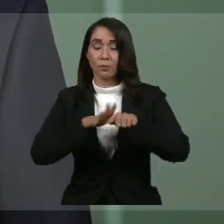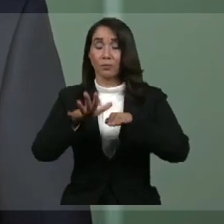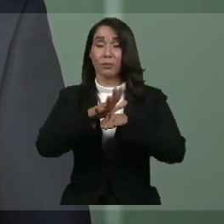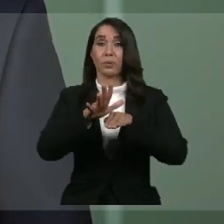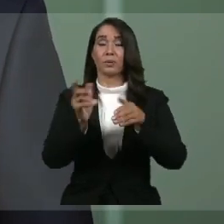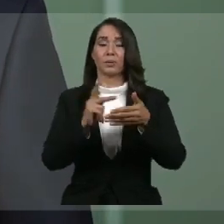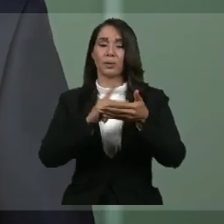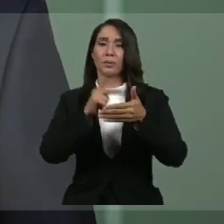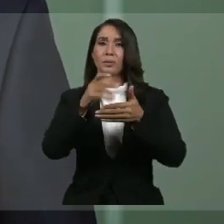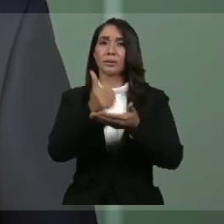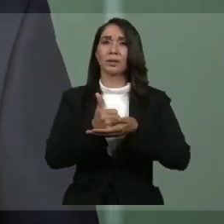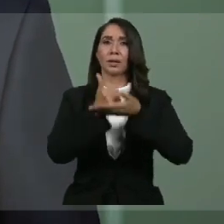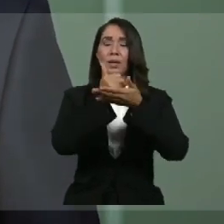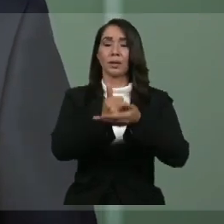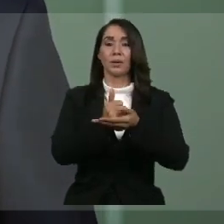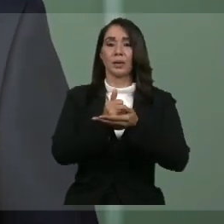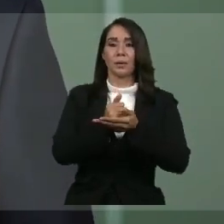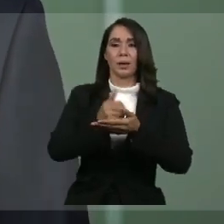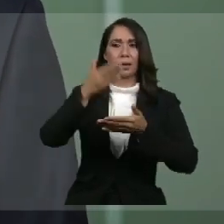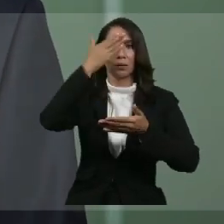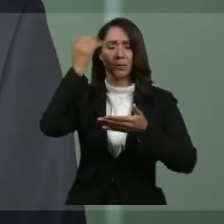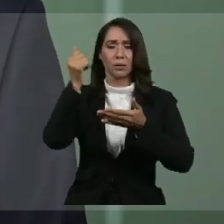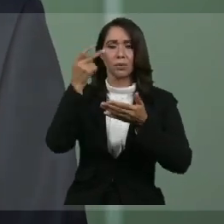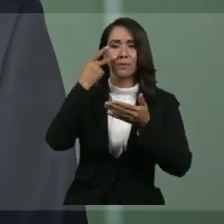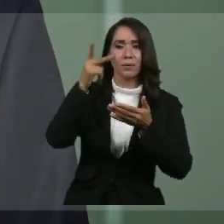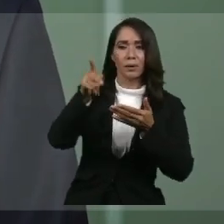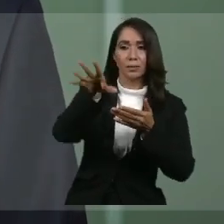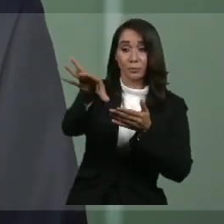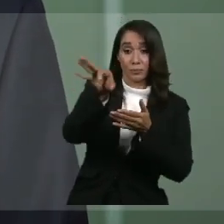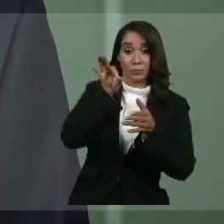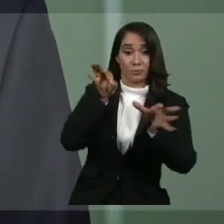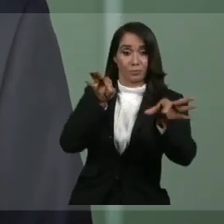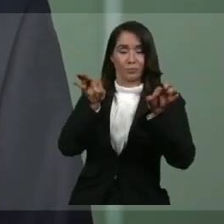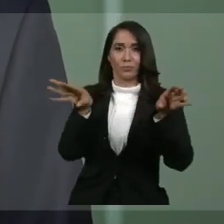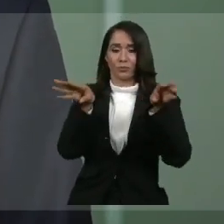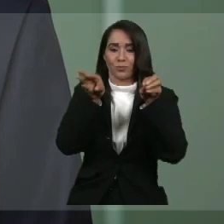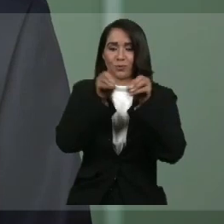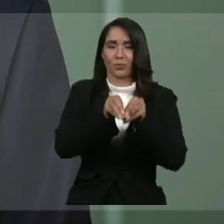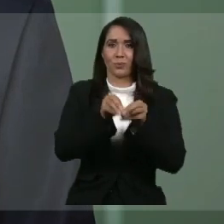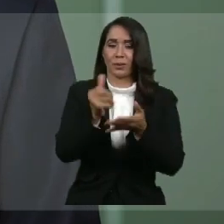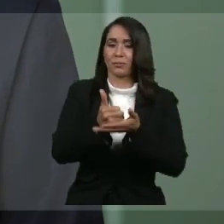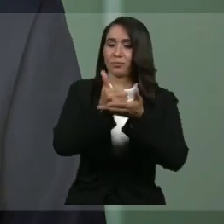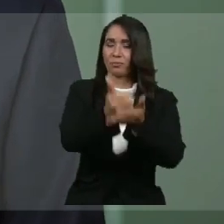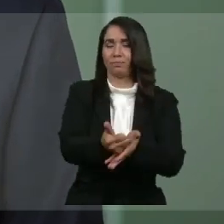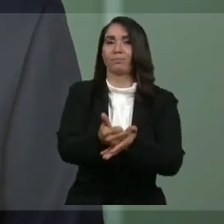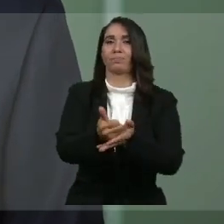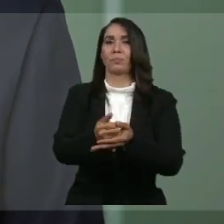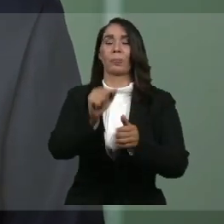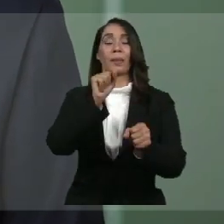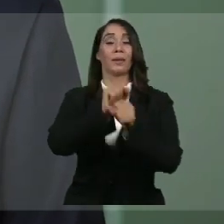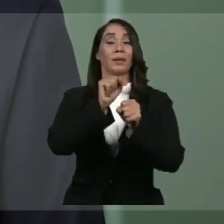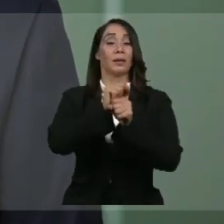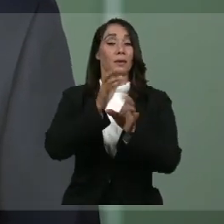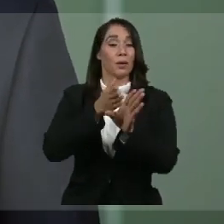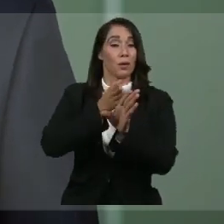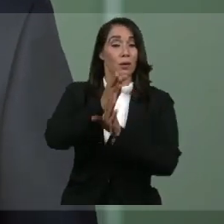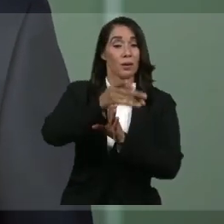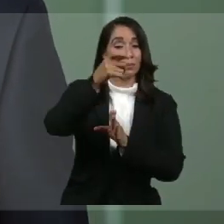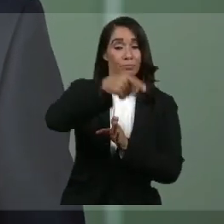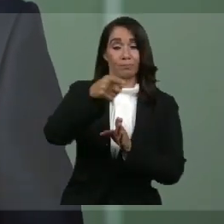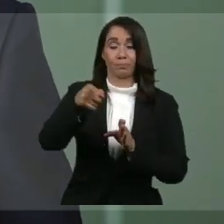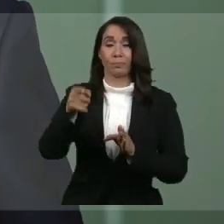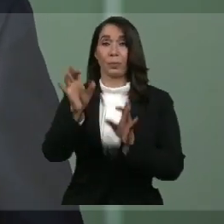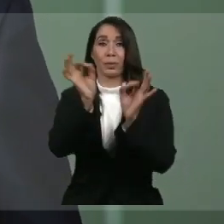para tratar de no dejar fuera a nadie que necesite ayuda. Se ha trabajado con un gran nivel de detalle,